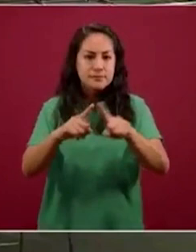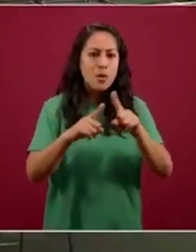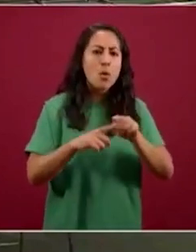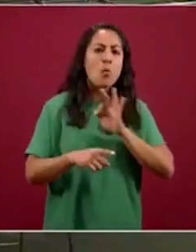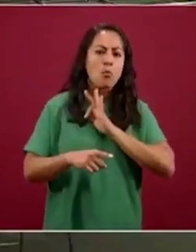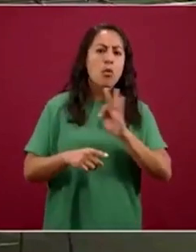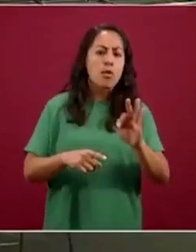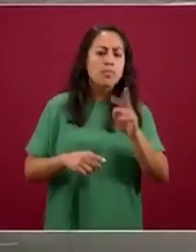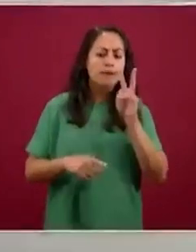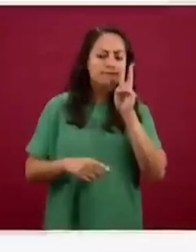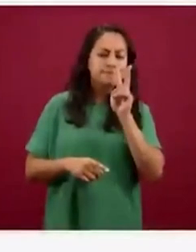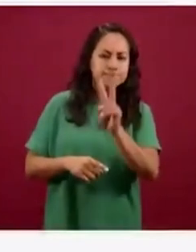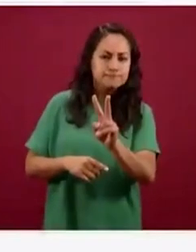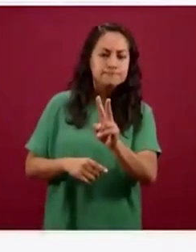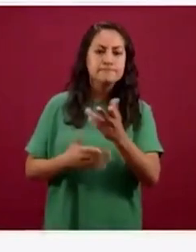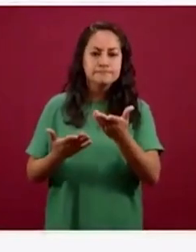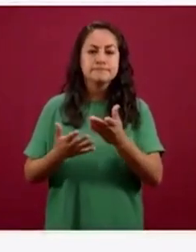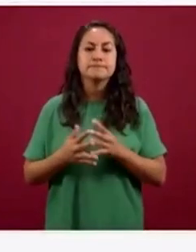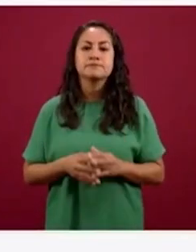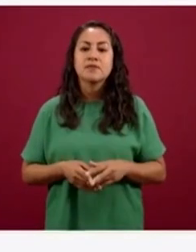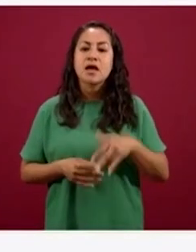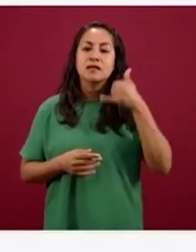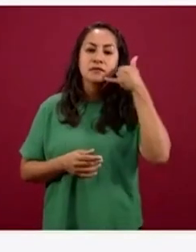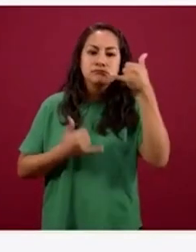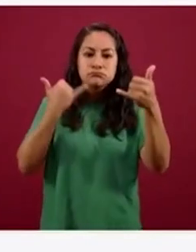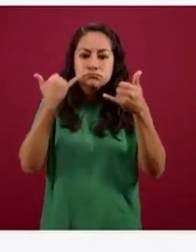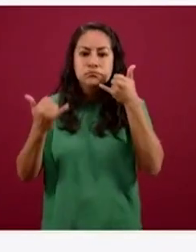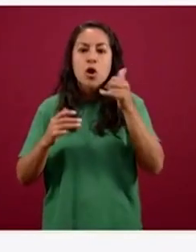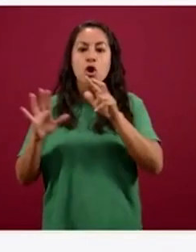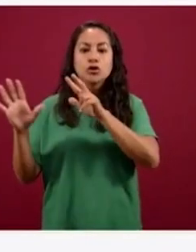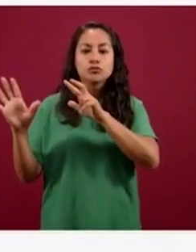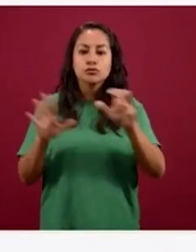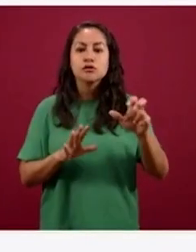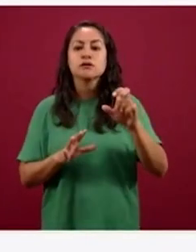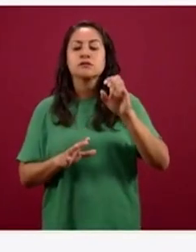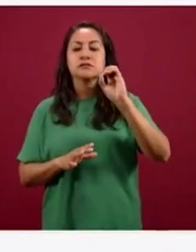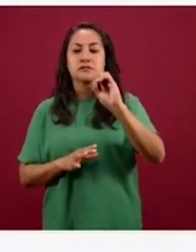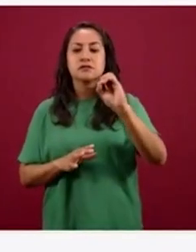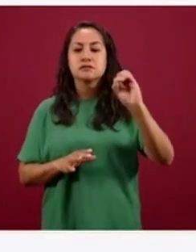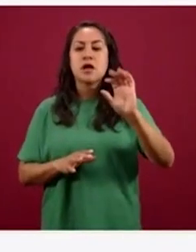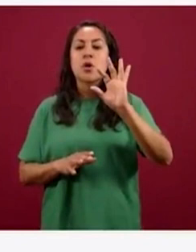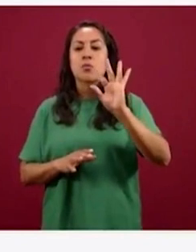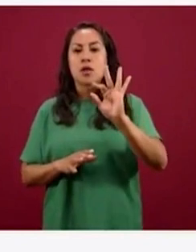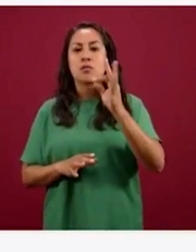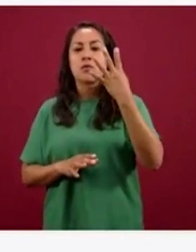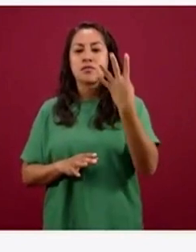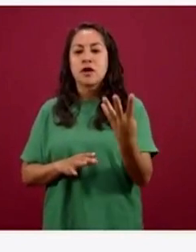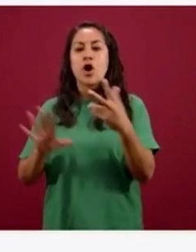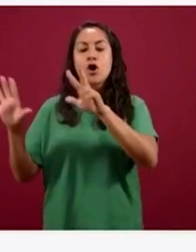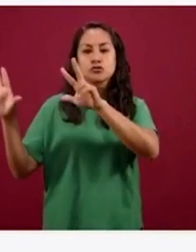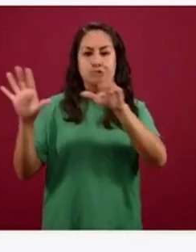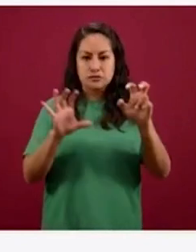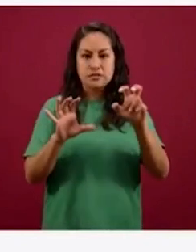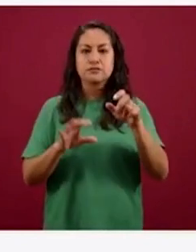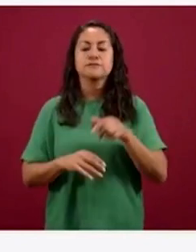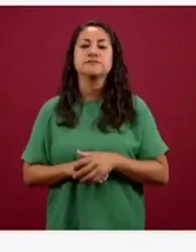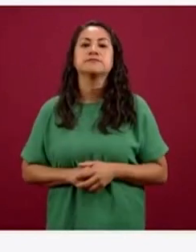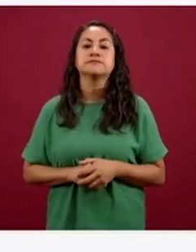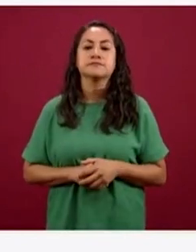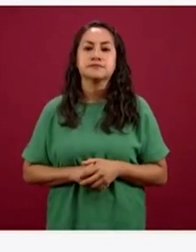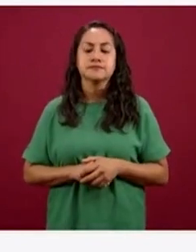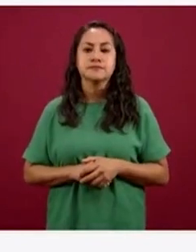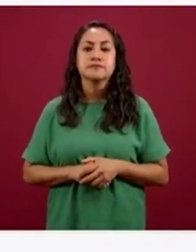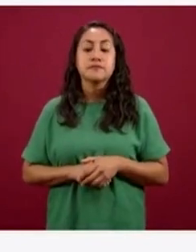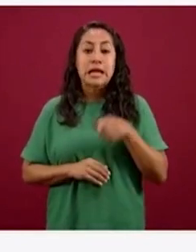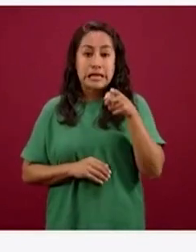el número 800-00-44-800, que desde un principio de la epidemia se